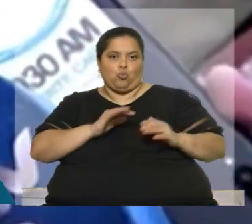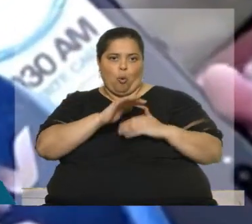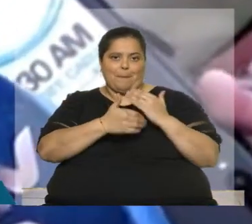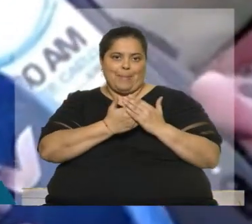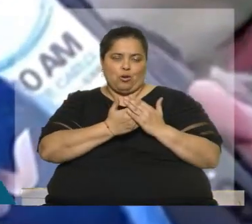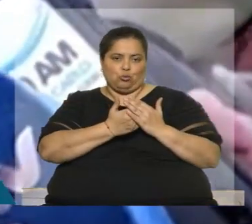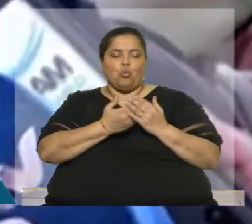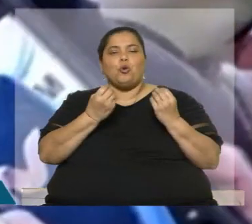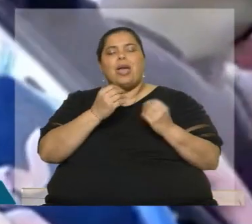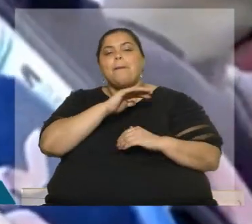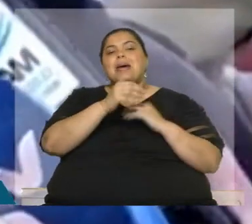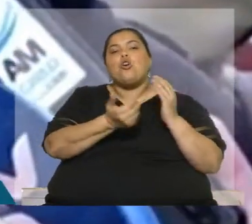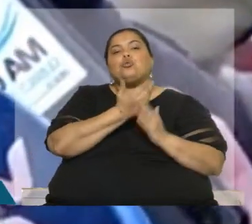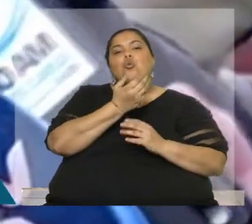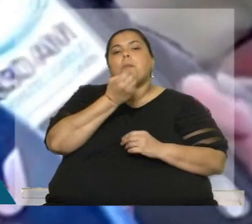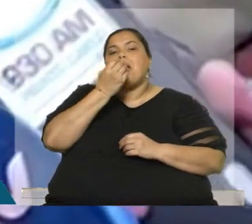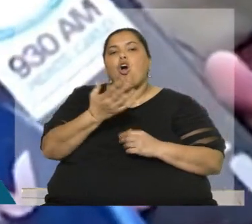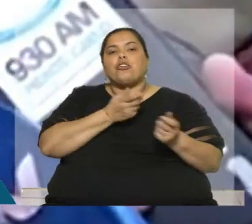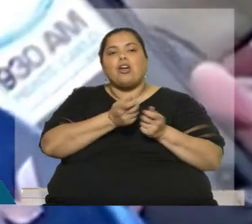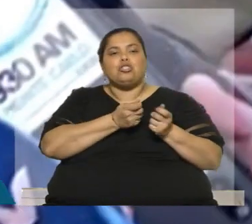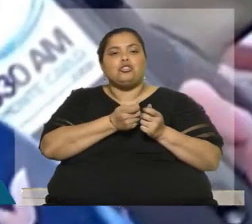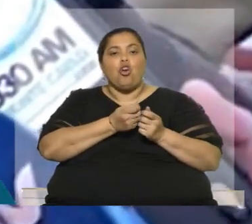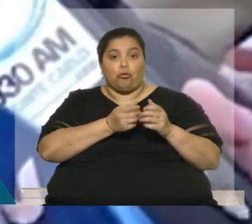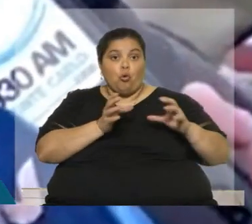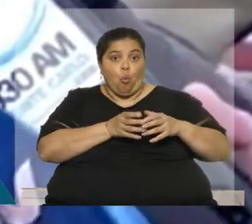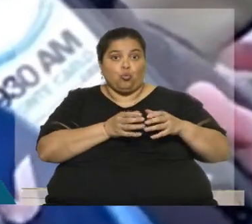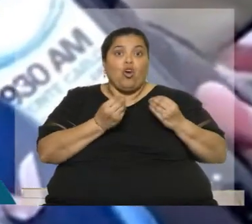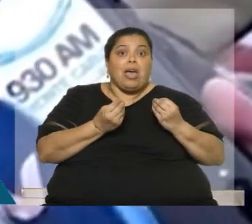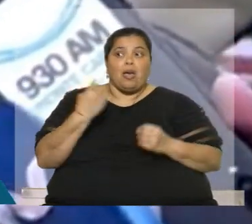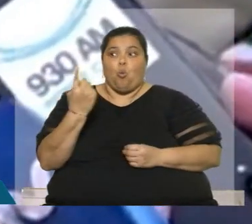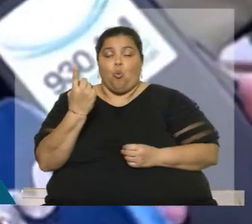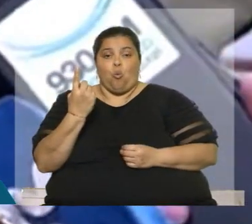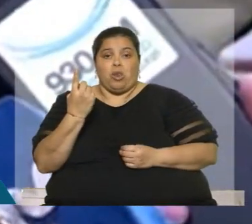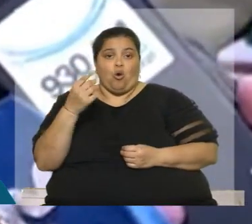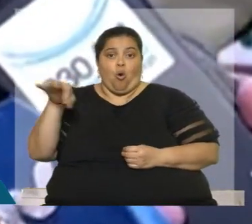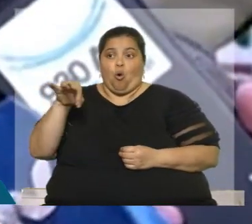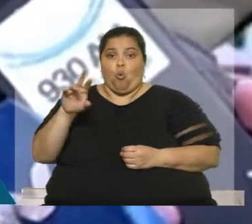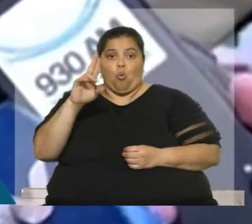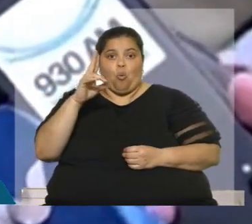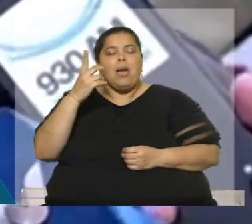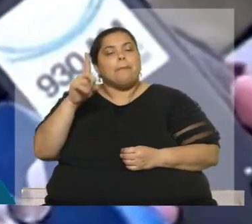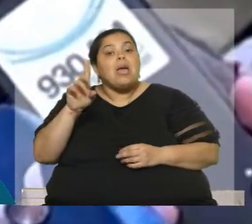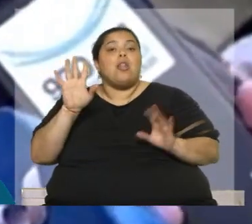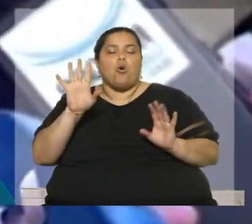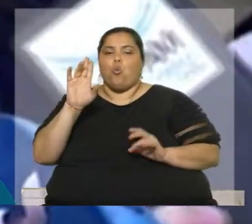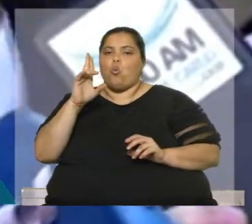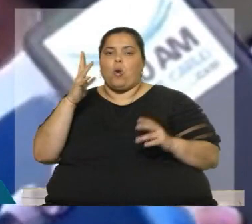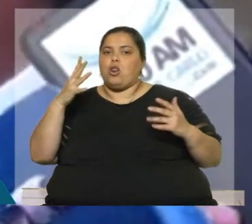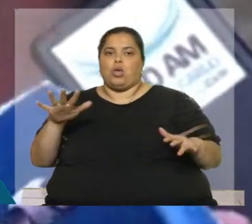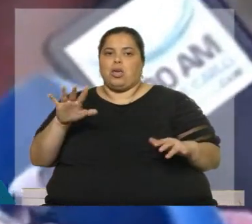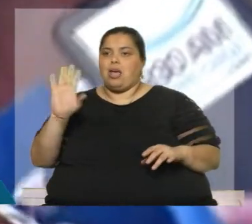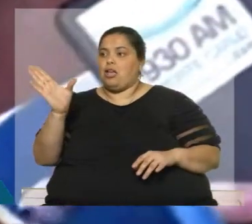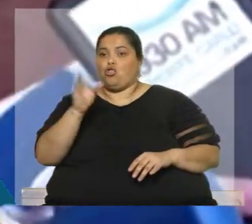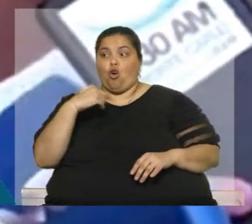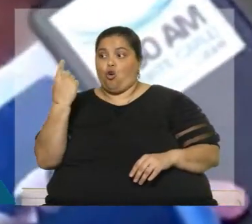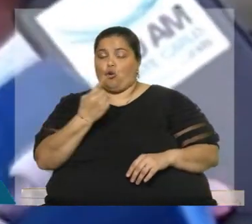potencia negociadora en conjunto que Uruguay solo. Lo que no está dispuesto Uruguay, y creo que todos los uruguayos